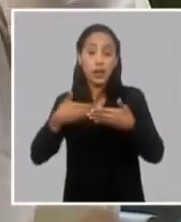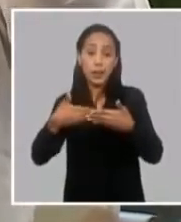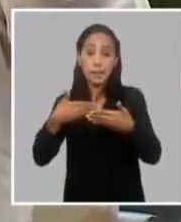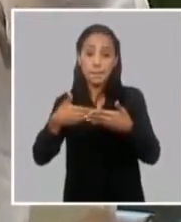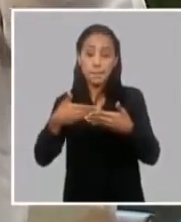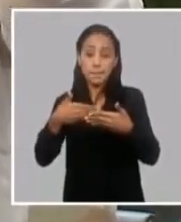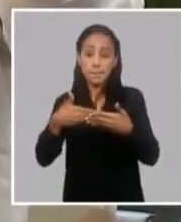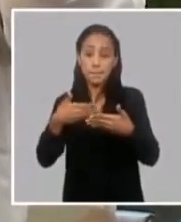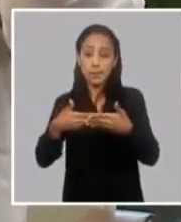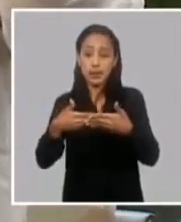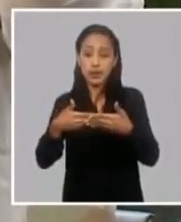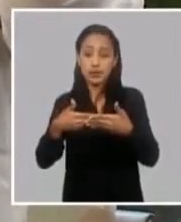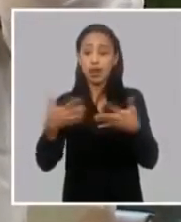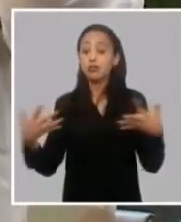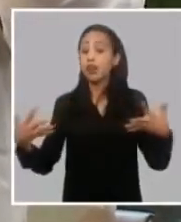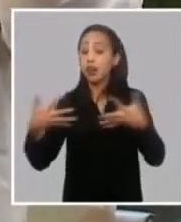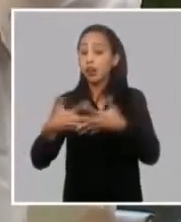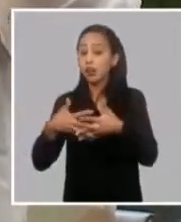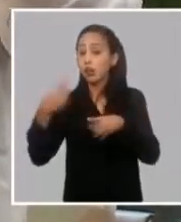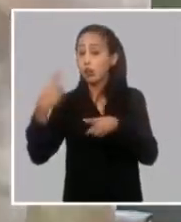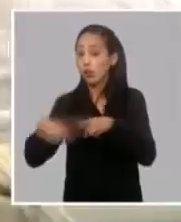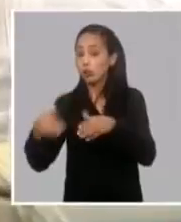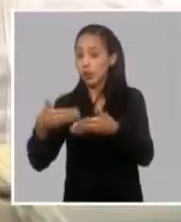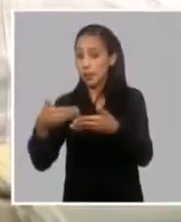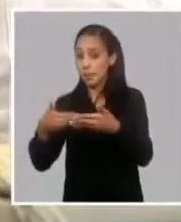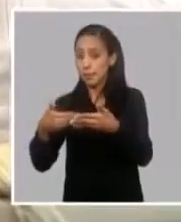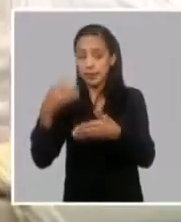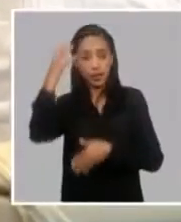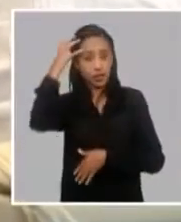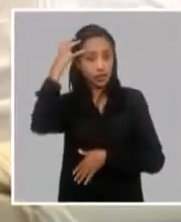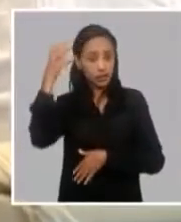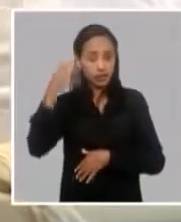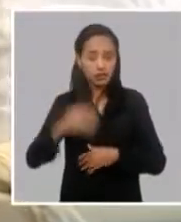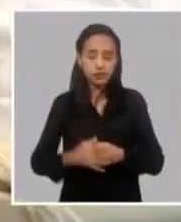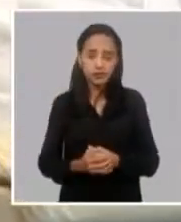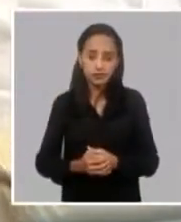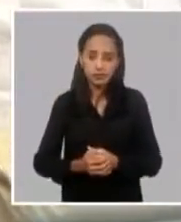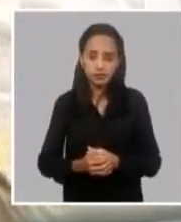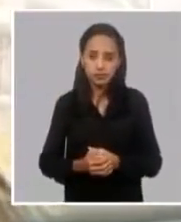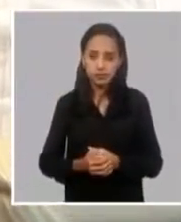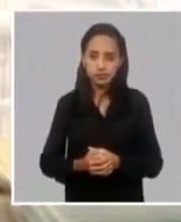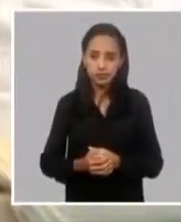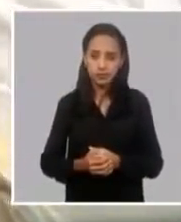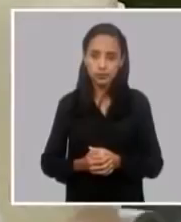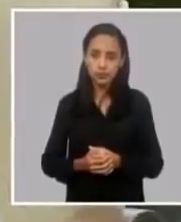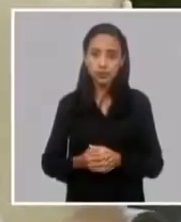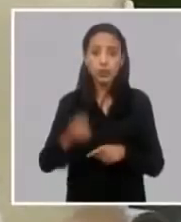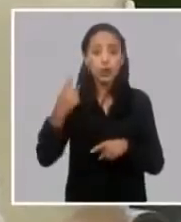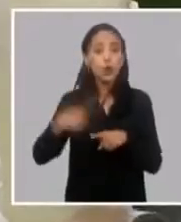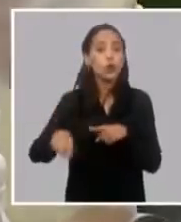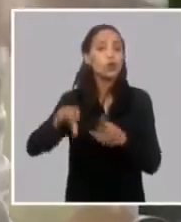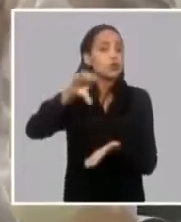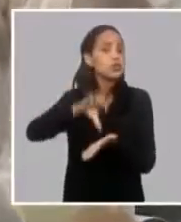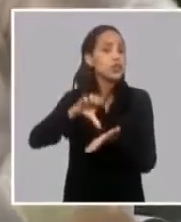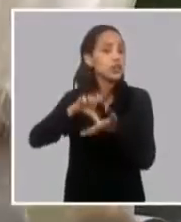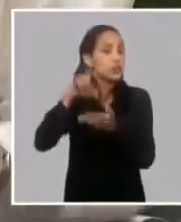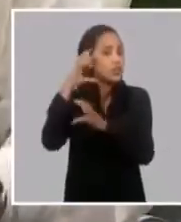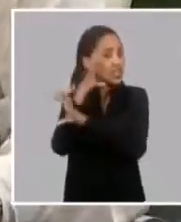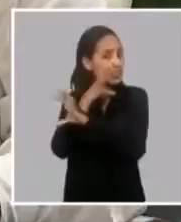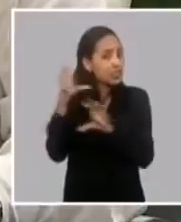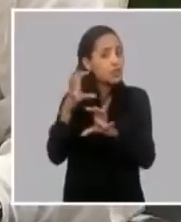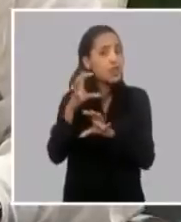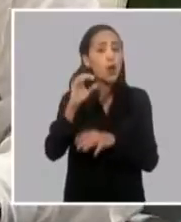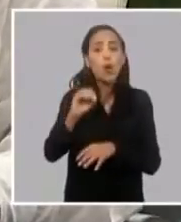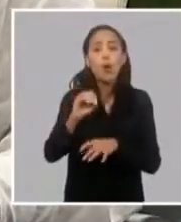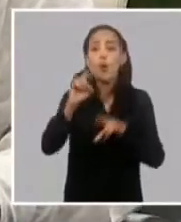o accionista de una micro pequeña y mediana empresa estatal una empresa estatal o una unidad presupuestada o un centro científico o una universidad